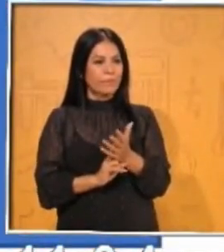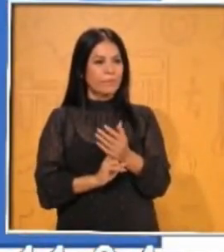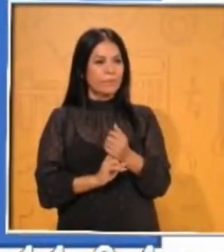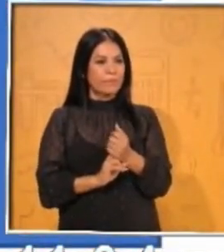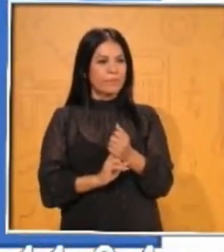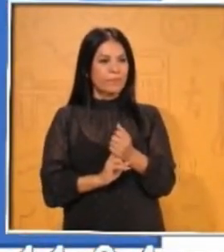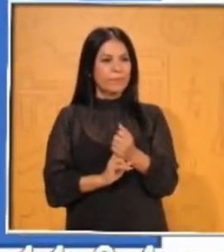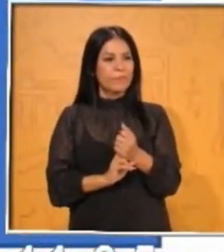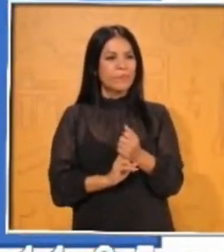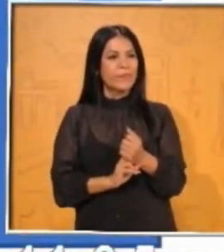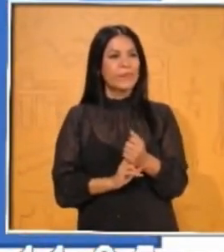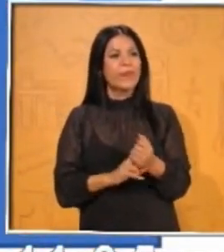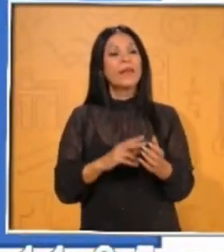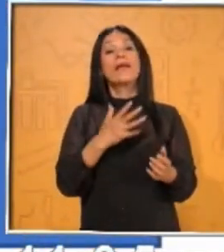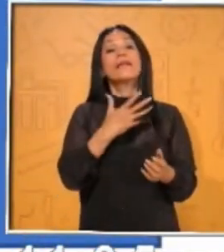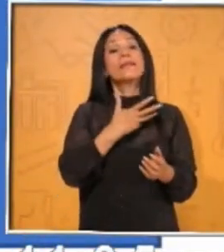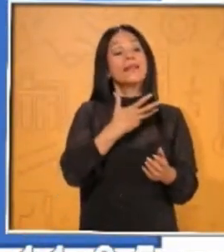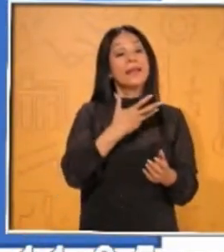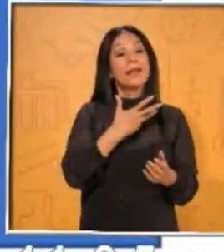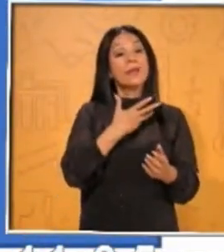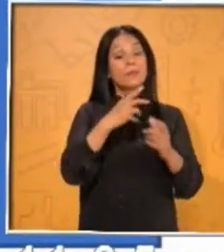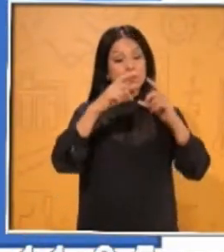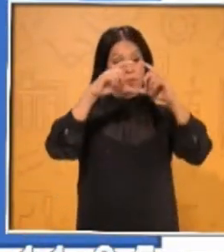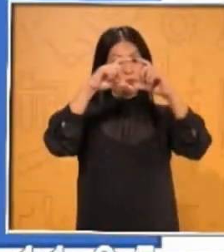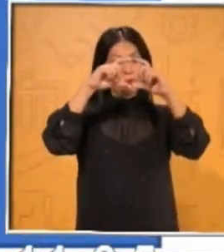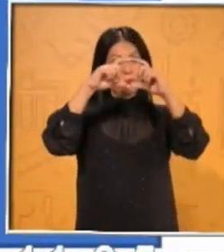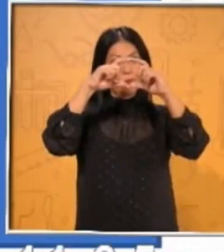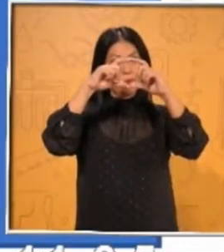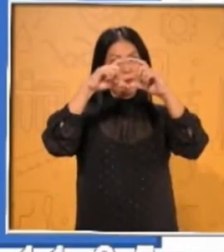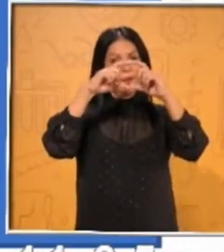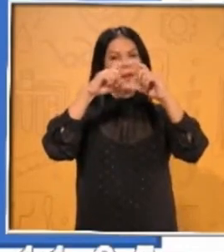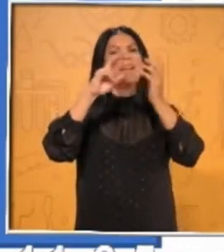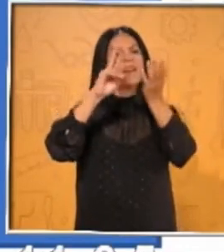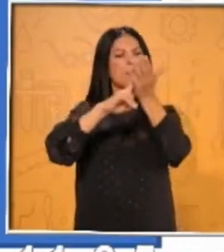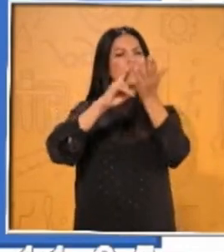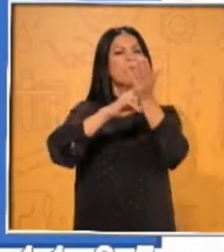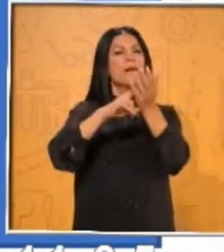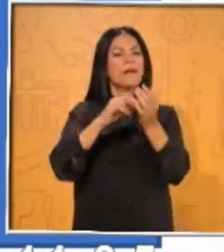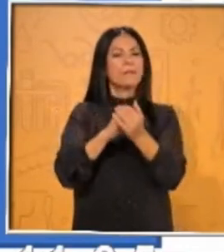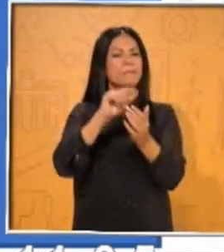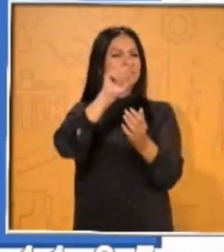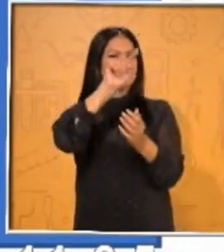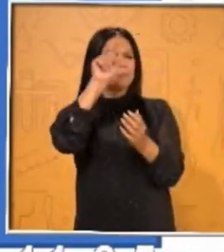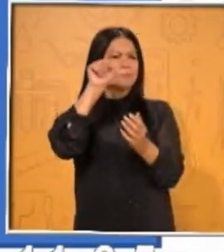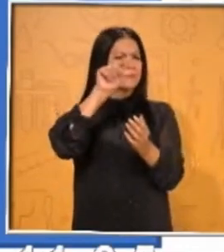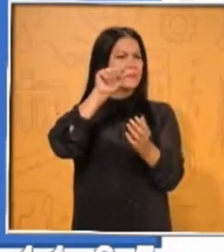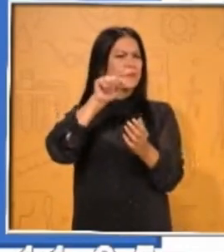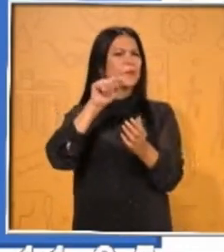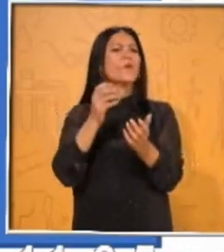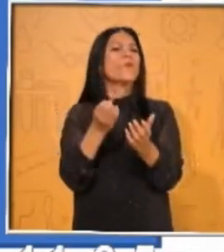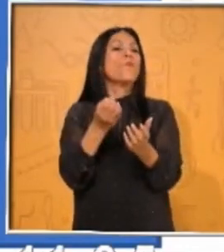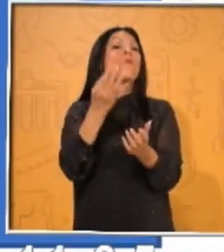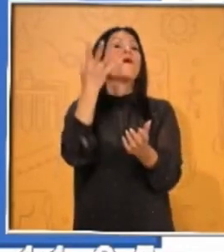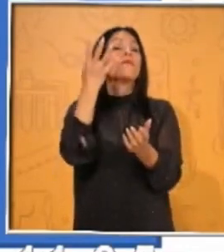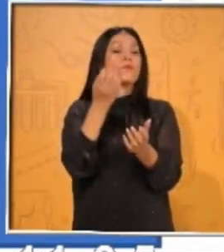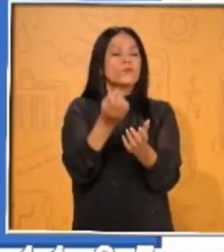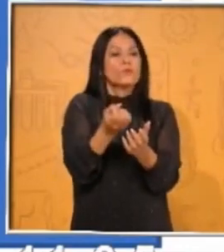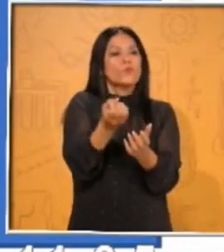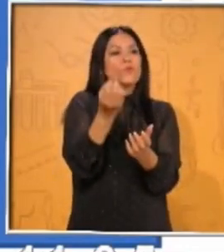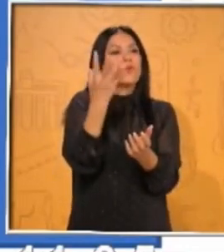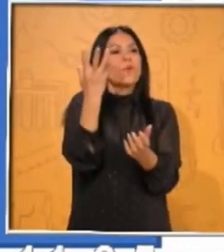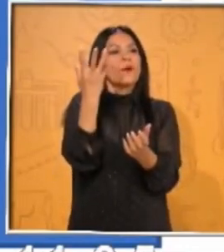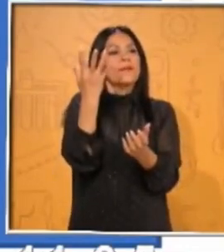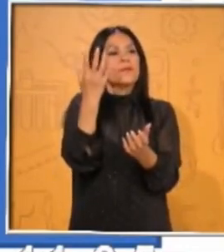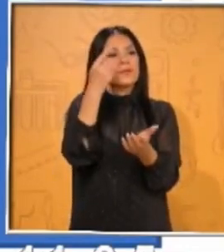O sea que tengo 10 de 10 puntos. ¿Cuántos de un punto voy a necesitar para saber